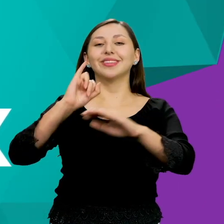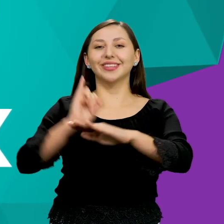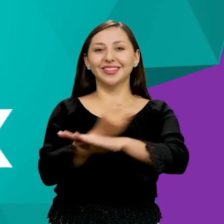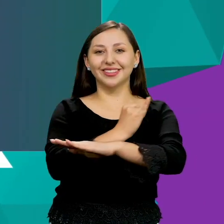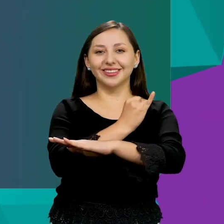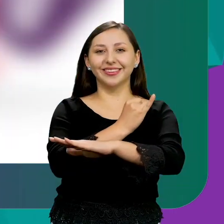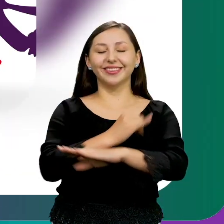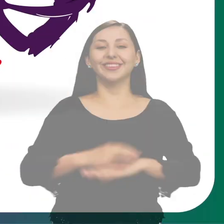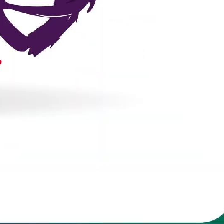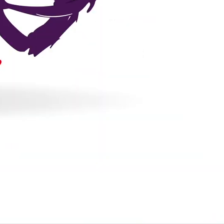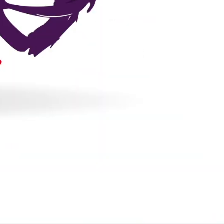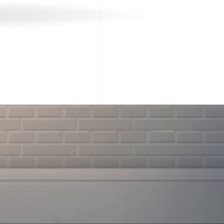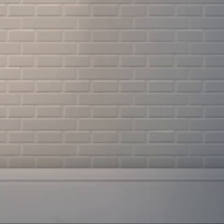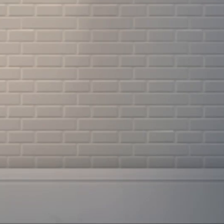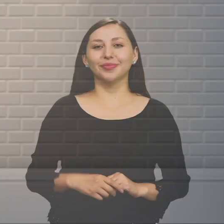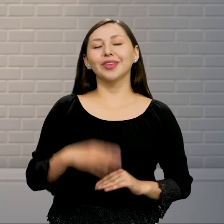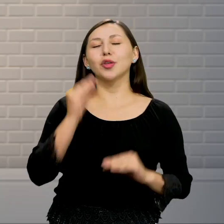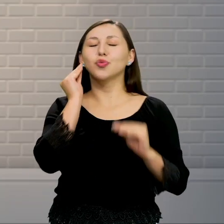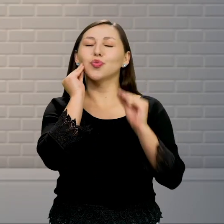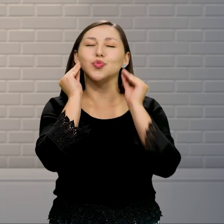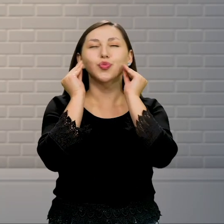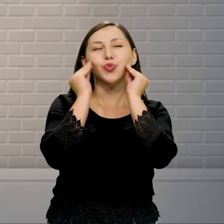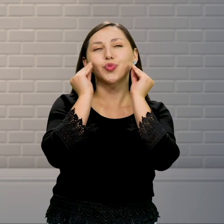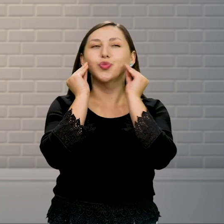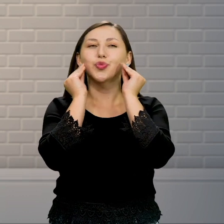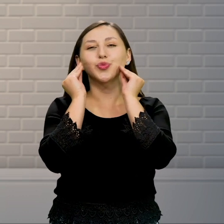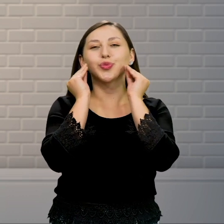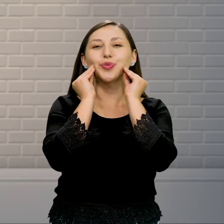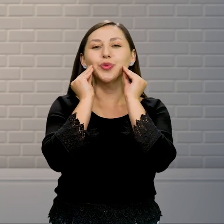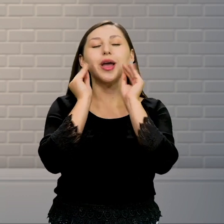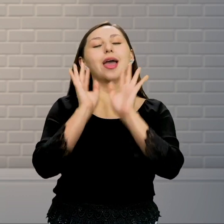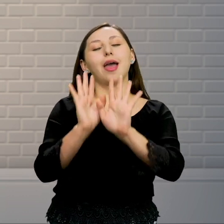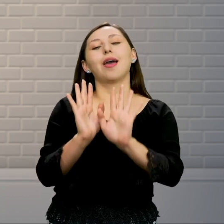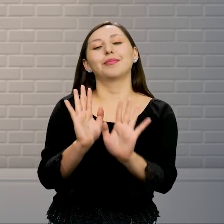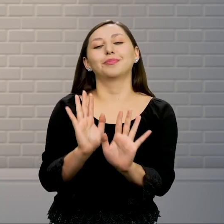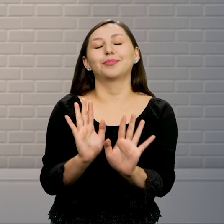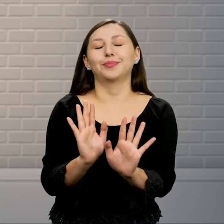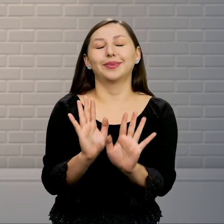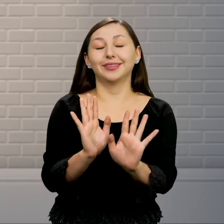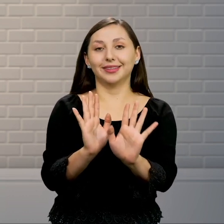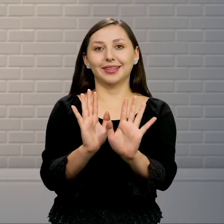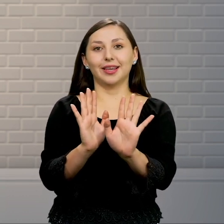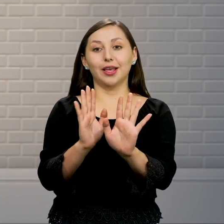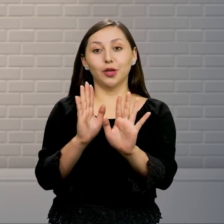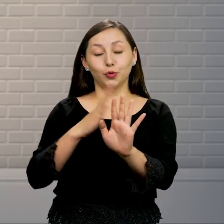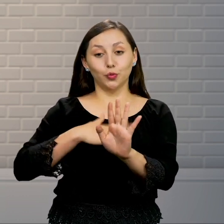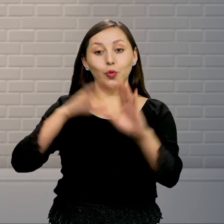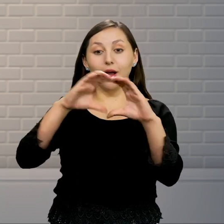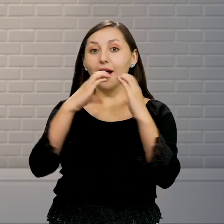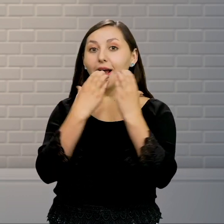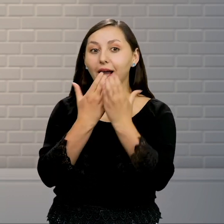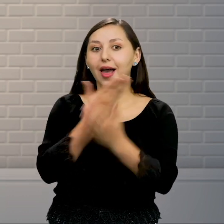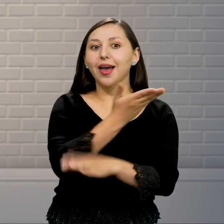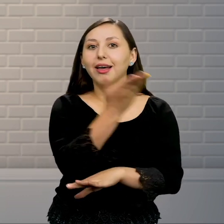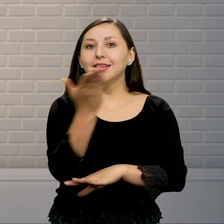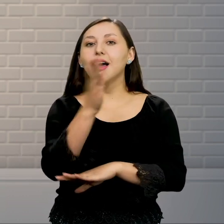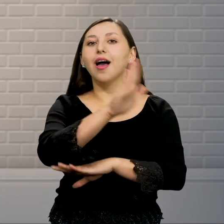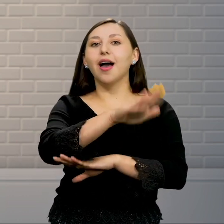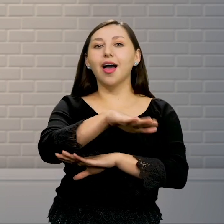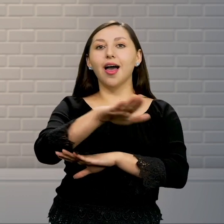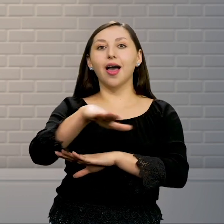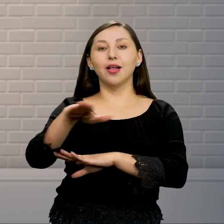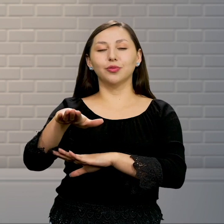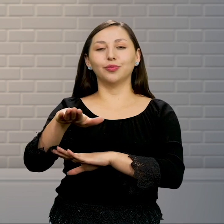inicial Espérate Rex, espérate Rex, espérate, espérate, espérate Déjame hablar con las niñas y los niños